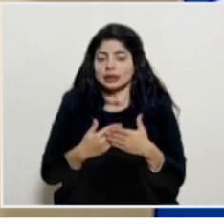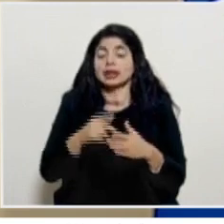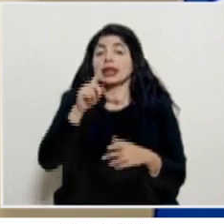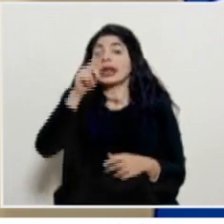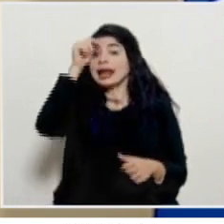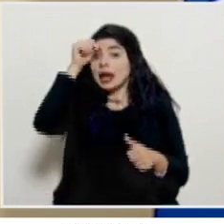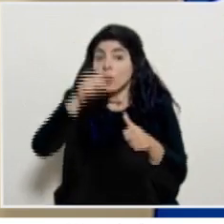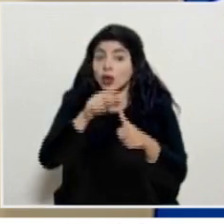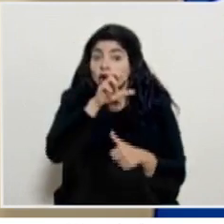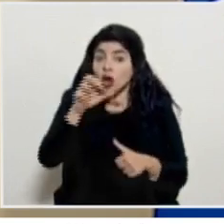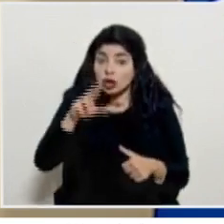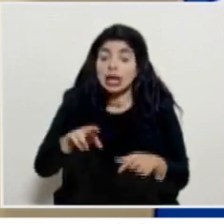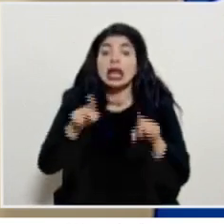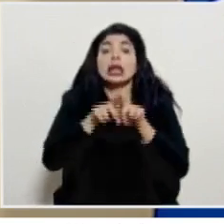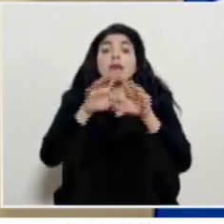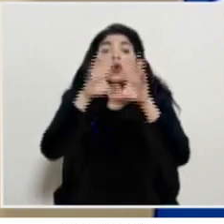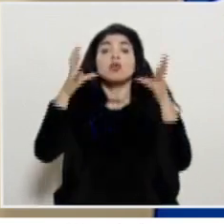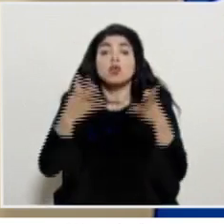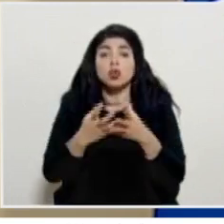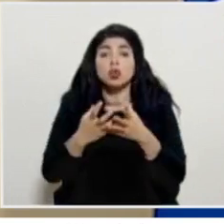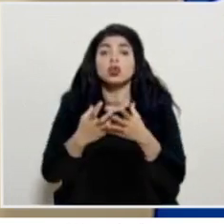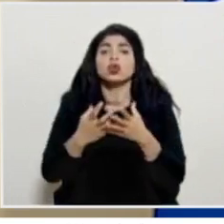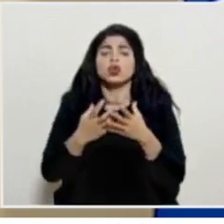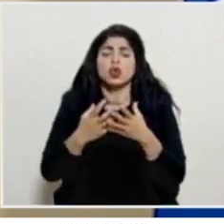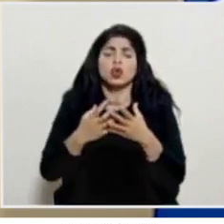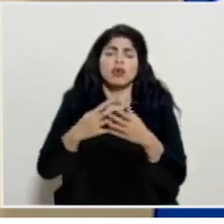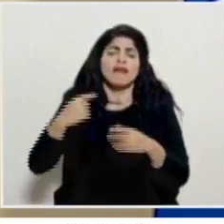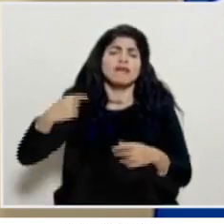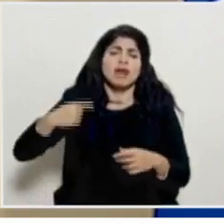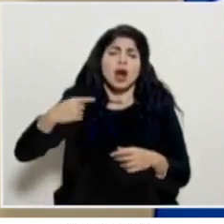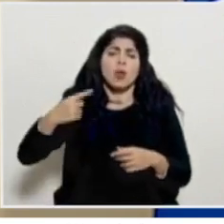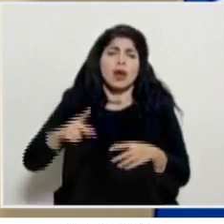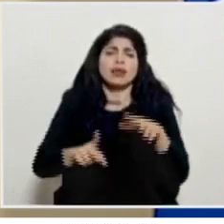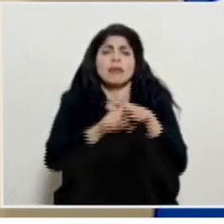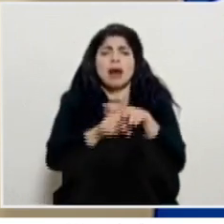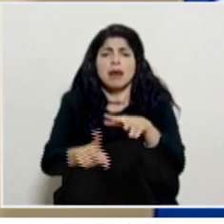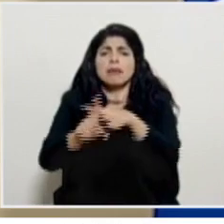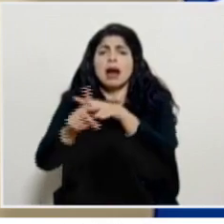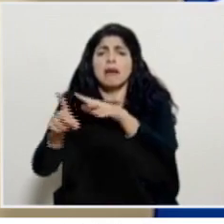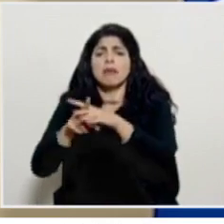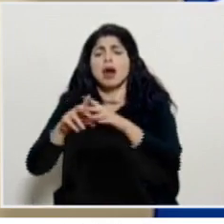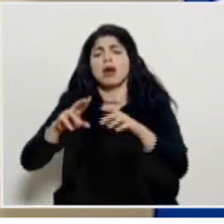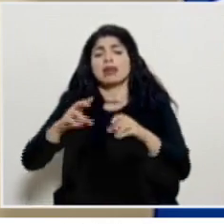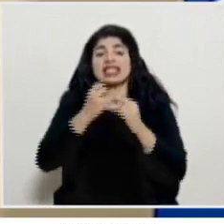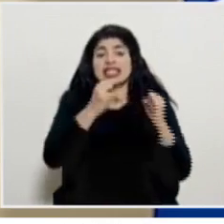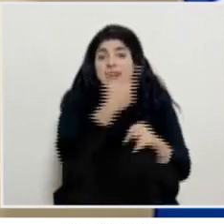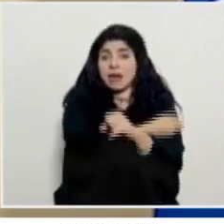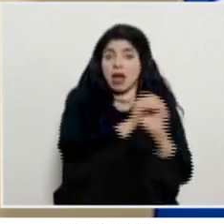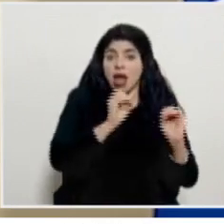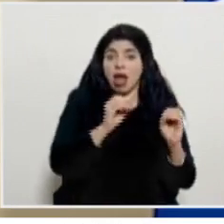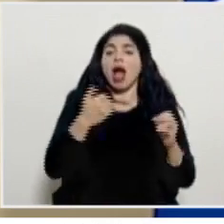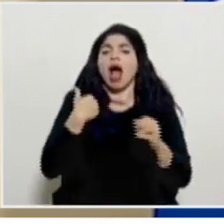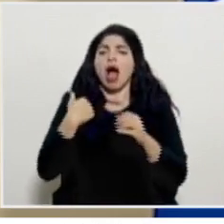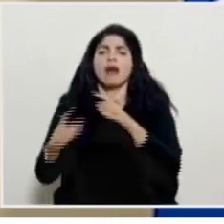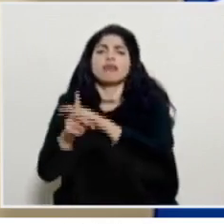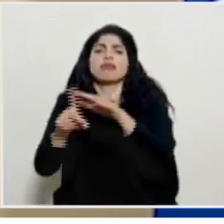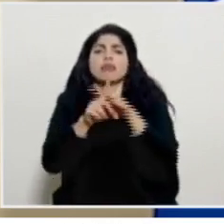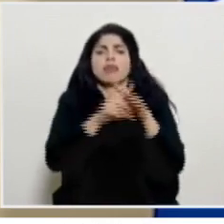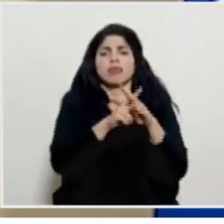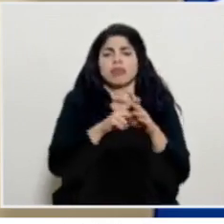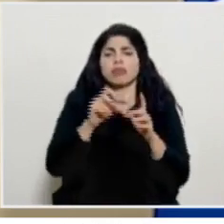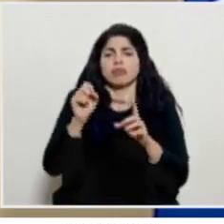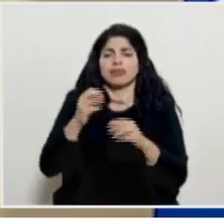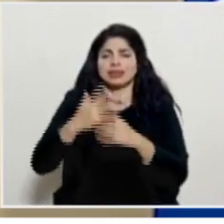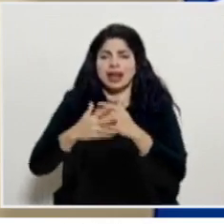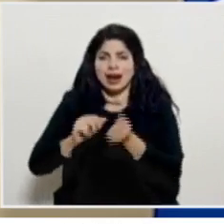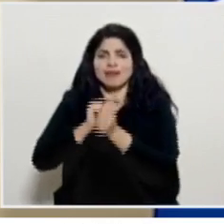Costa Rica y en el mundo, un evento bastante frecuente, los fenómenos coagulatorios. La Comisión Nacional de